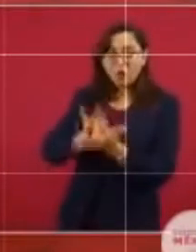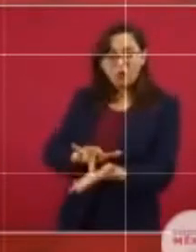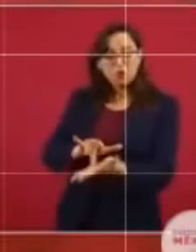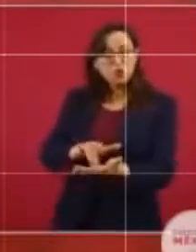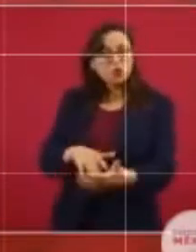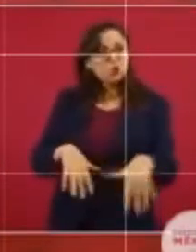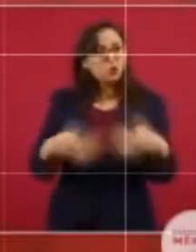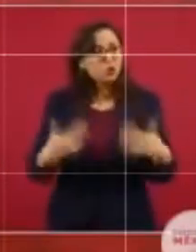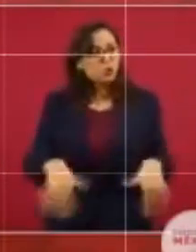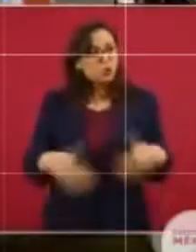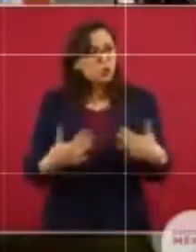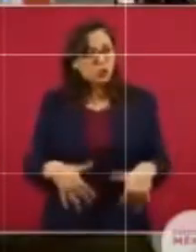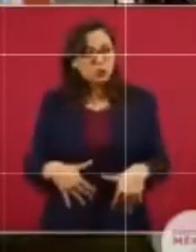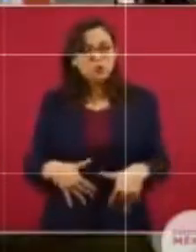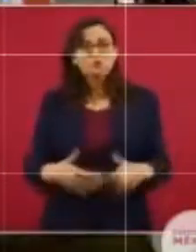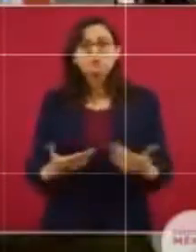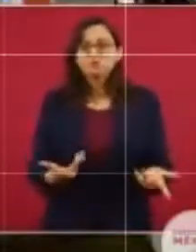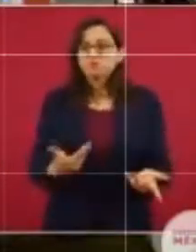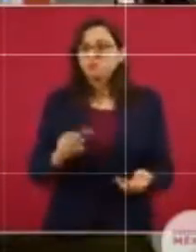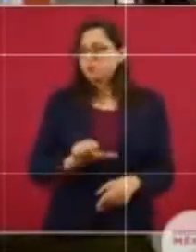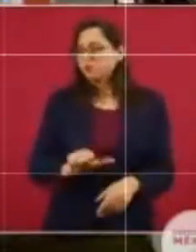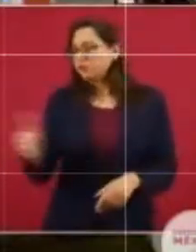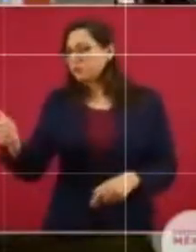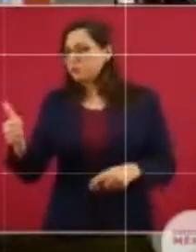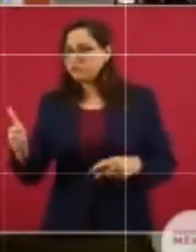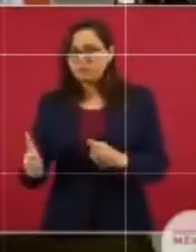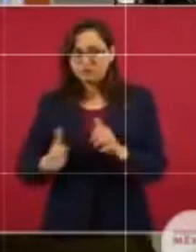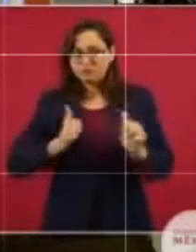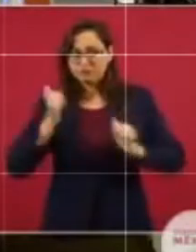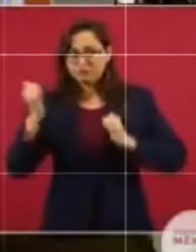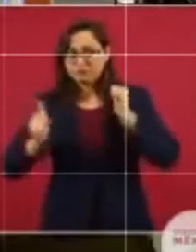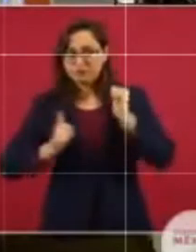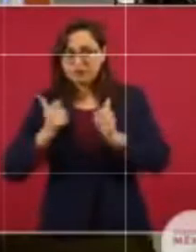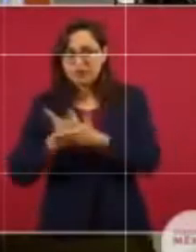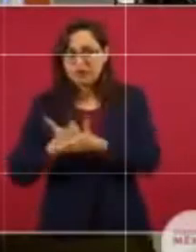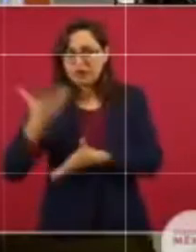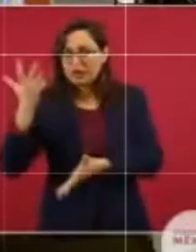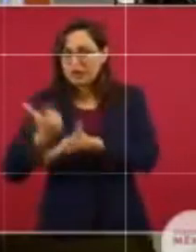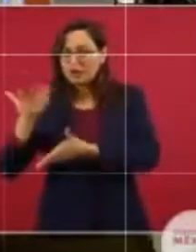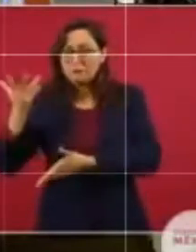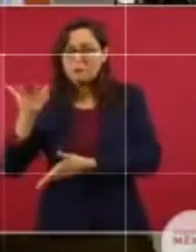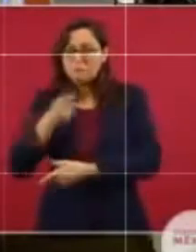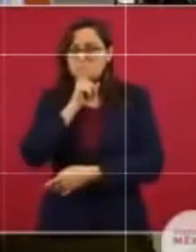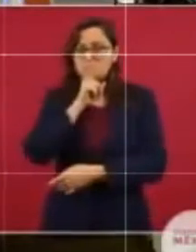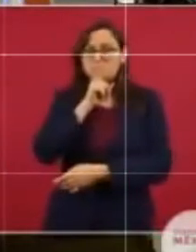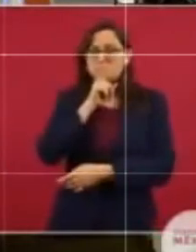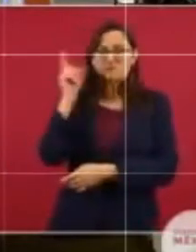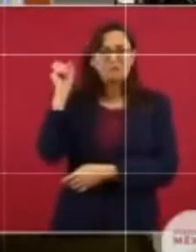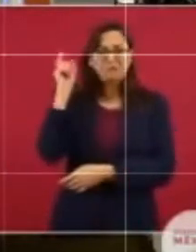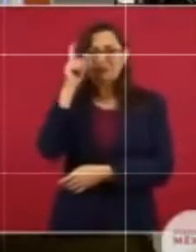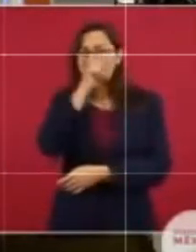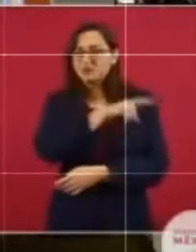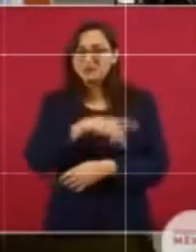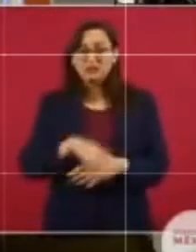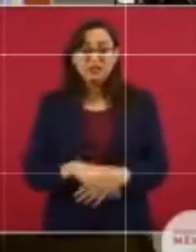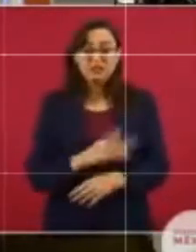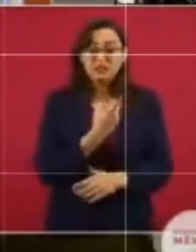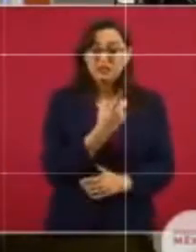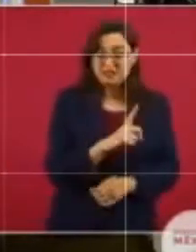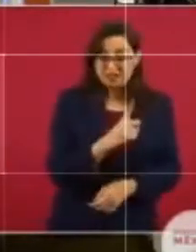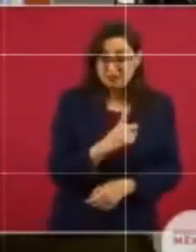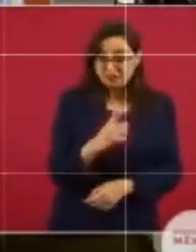para otros aumentar sus precios de venta. Durante diciembre y enero,